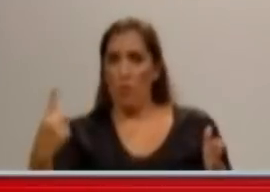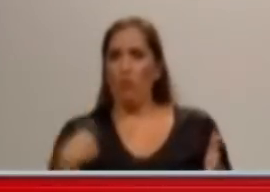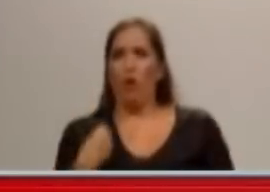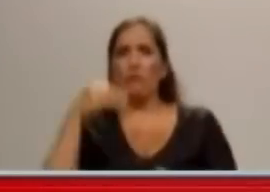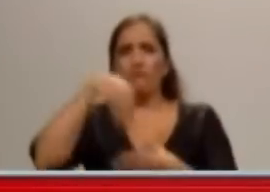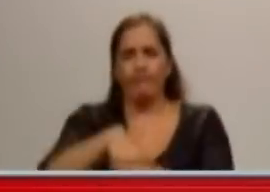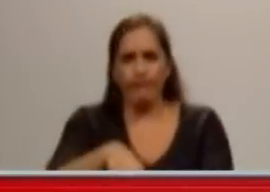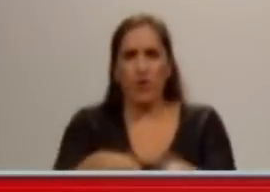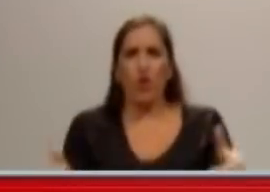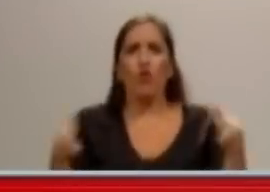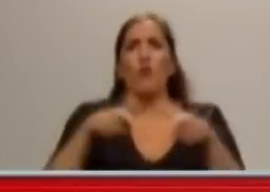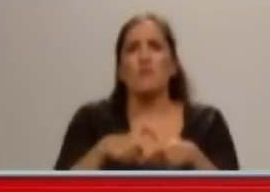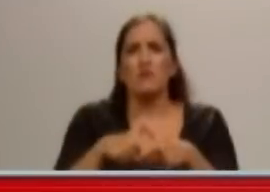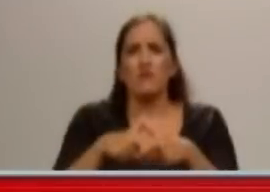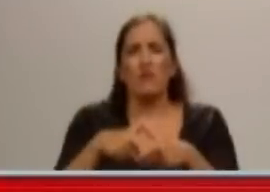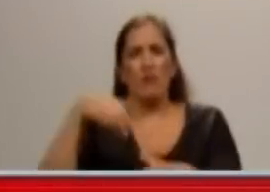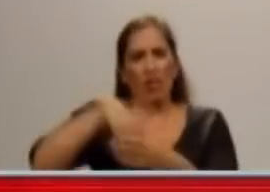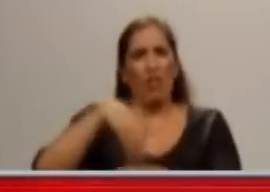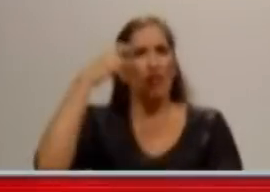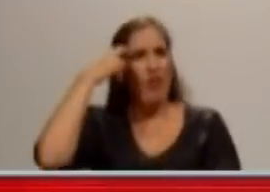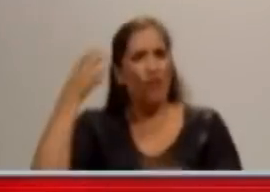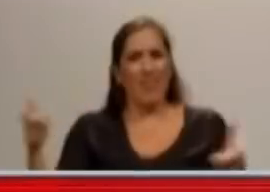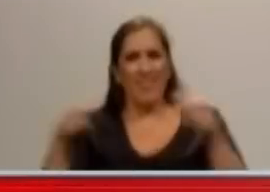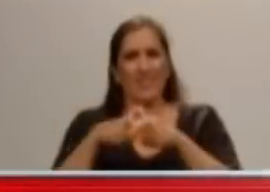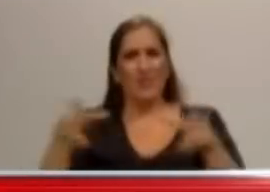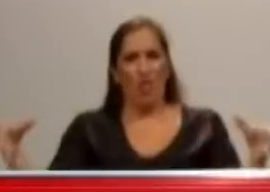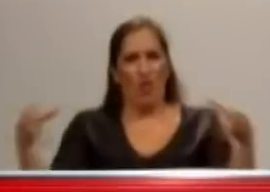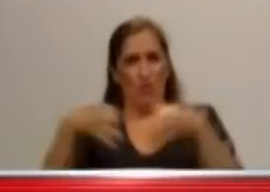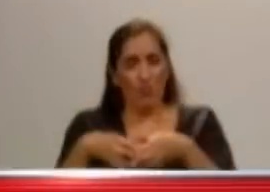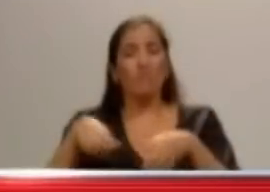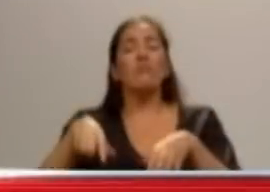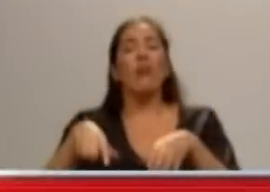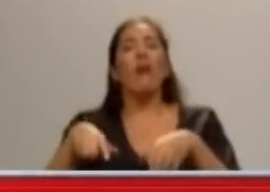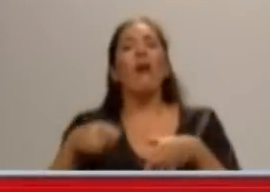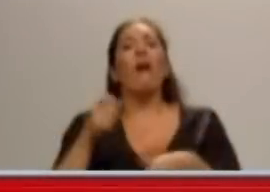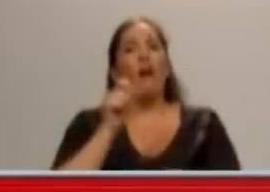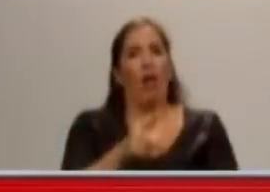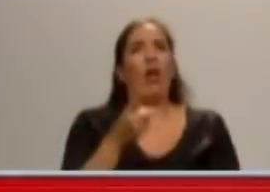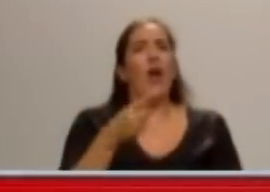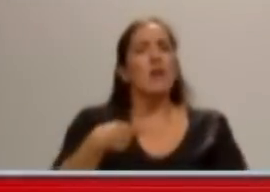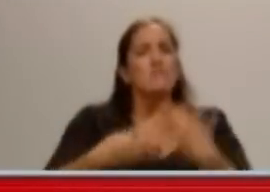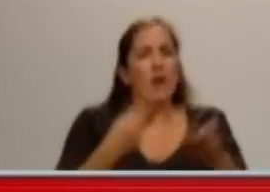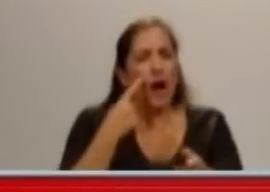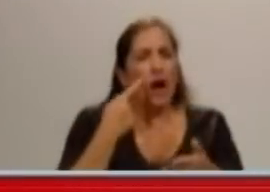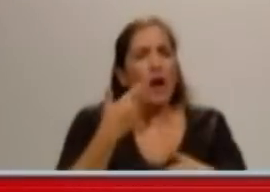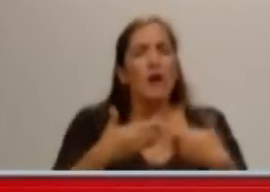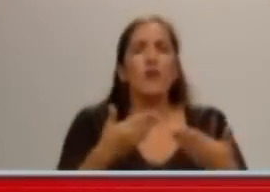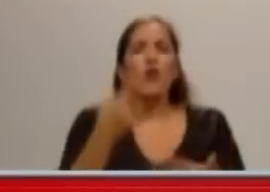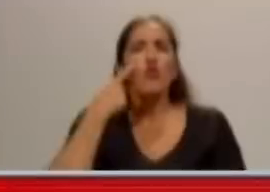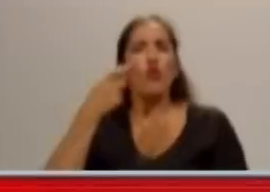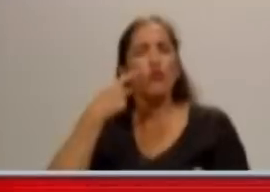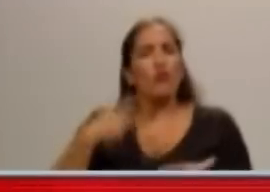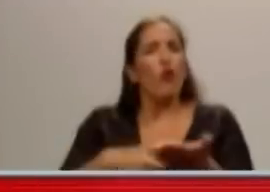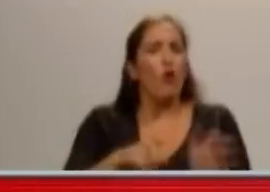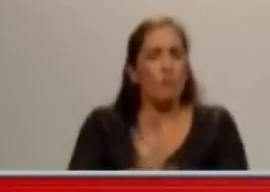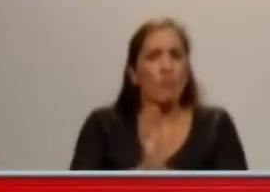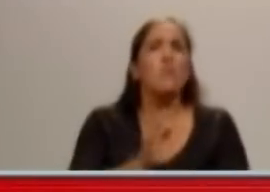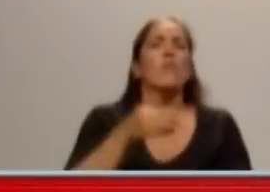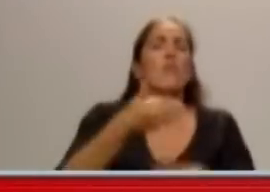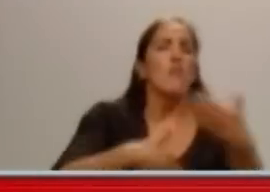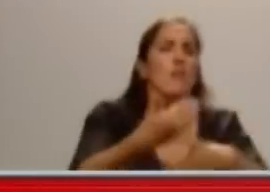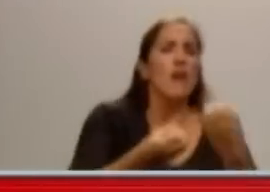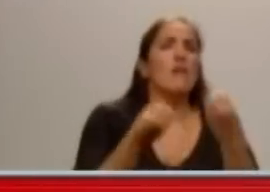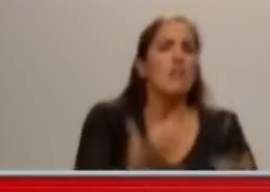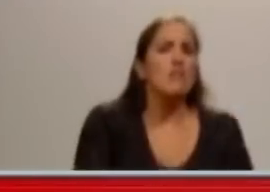coherente con la actitud de la Presidenta de la República, que habla de esto como si le fuera absolutamente ajeno, y además echando la culpa a